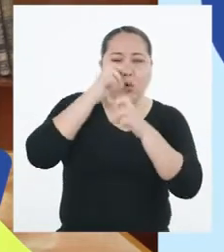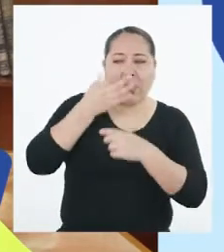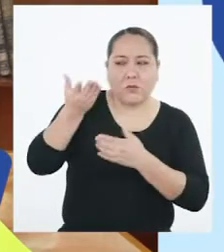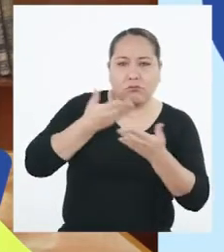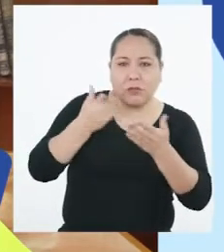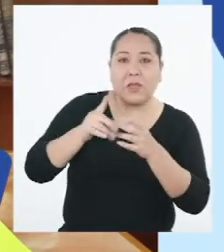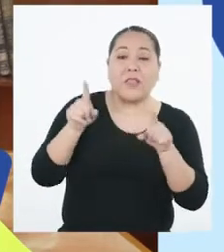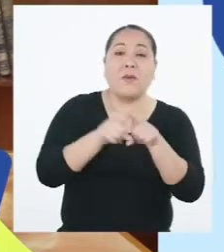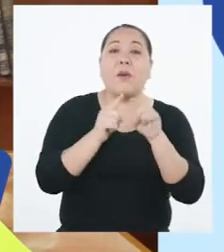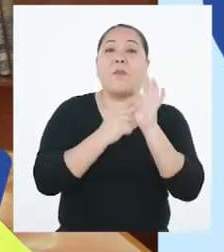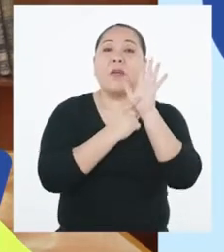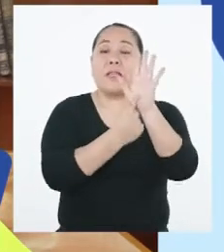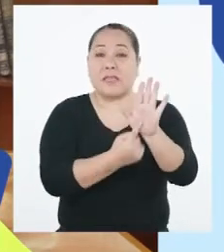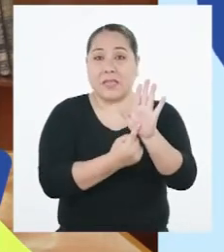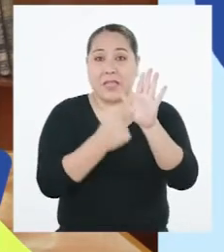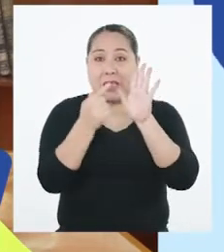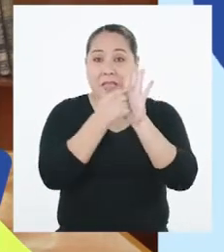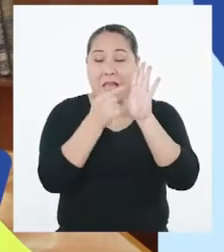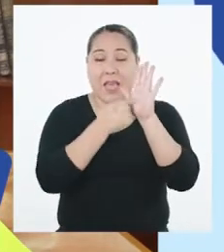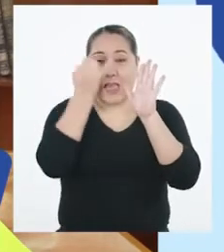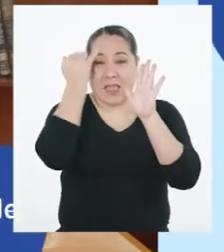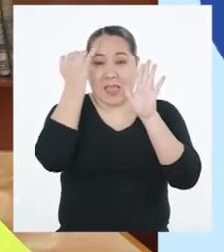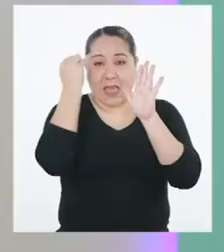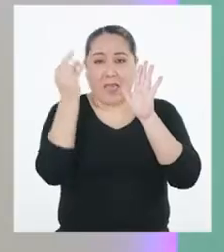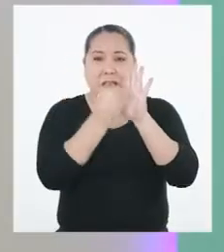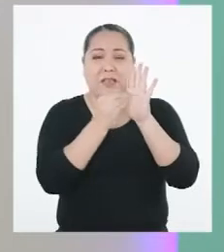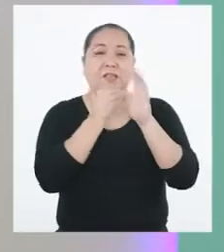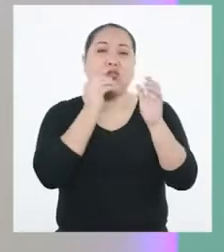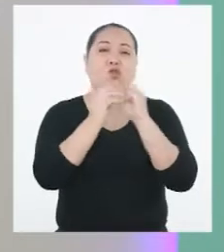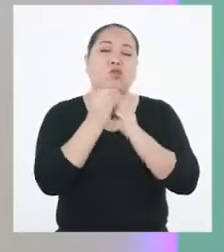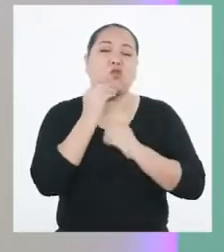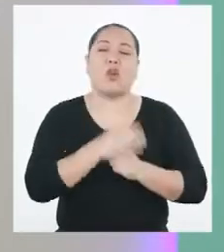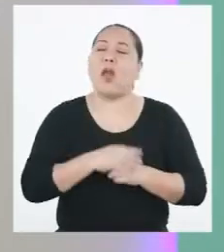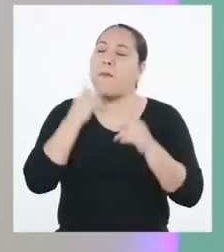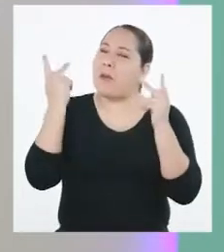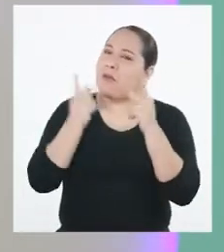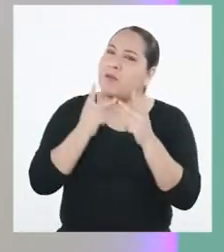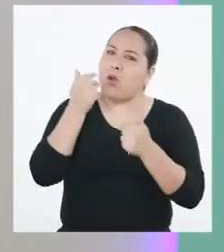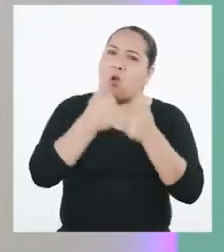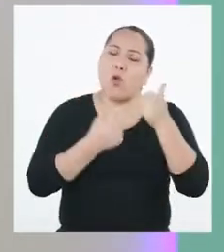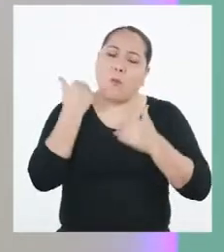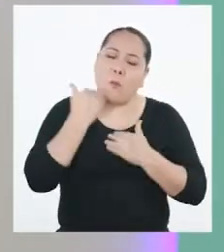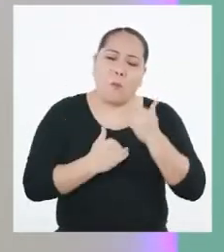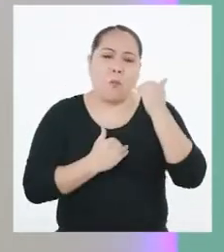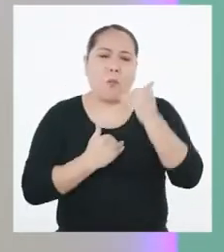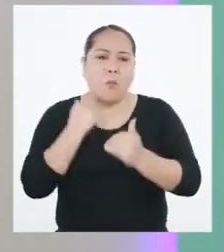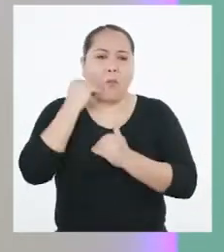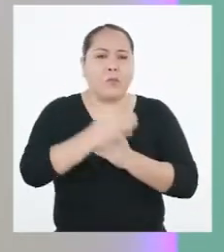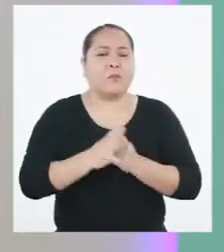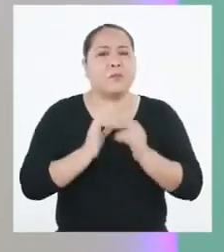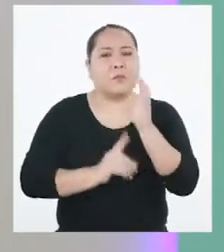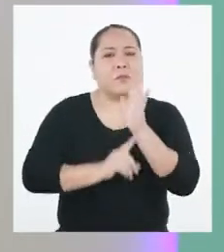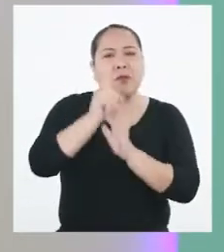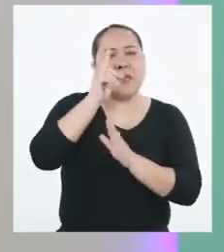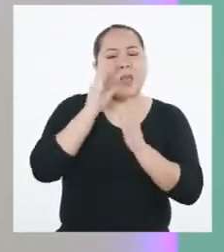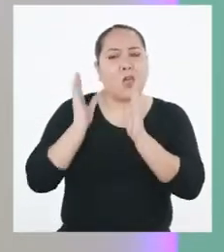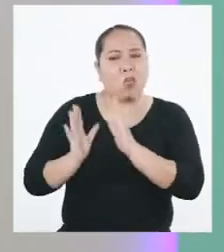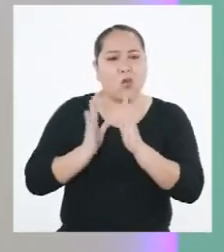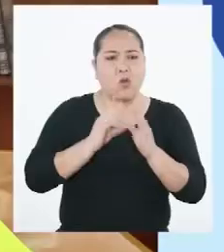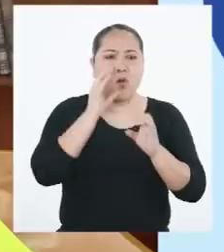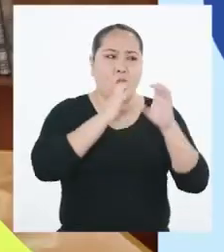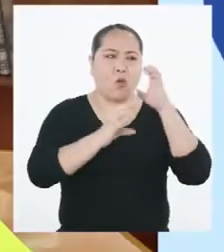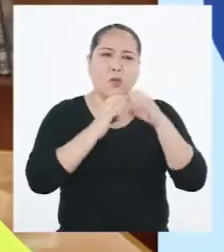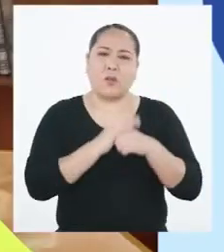así como presenta y expone ideas y planteamientos. Perfecto. ¿Y cuáles son los pasos para desarrollar en orden un